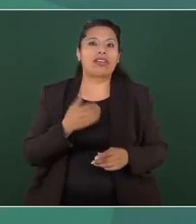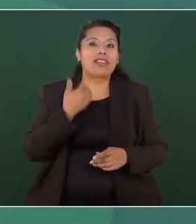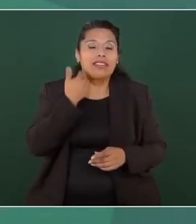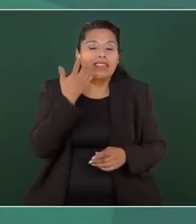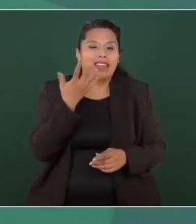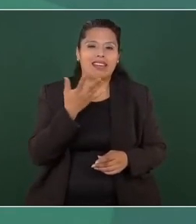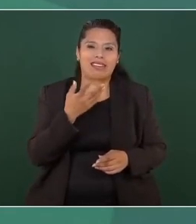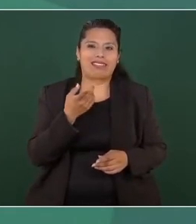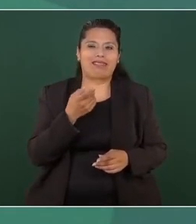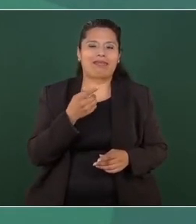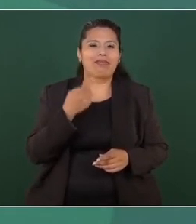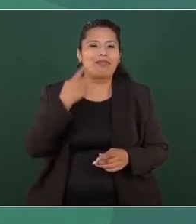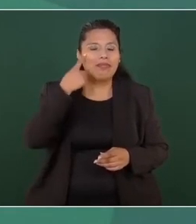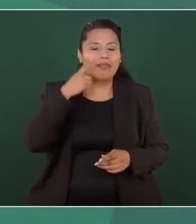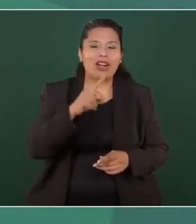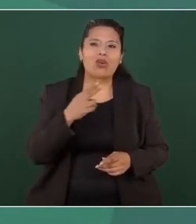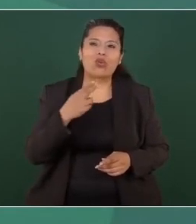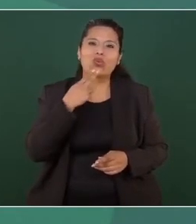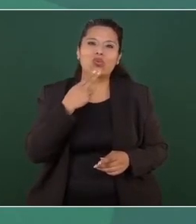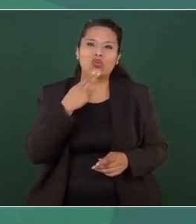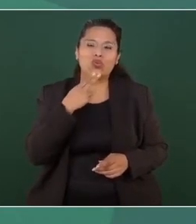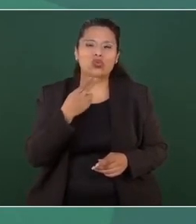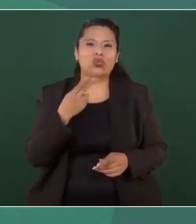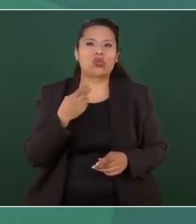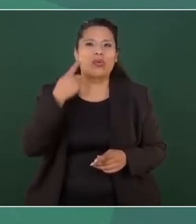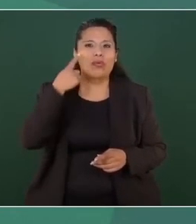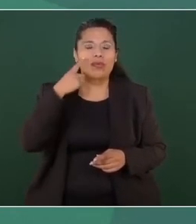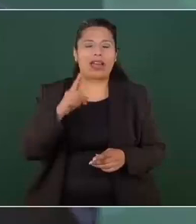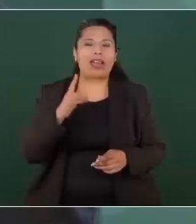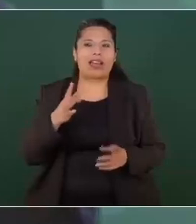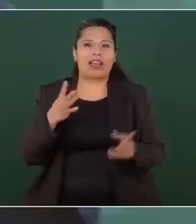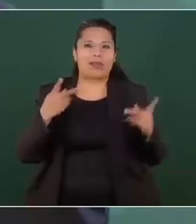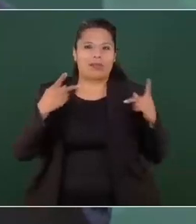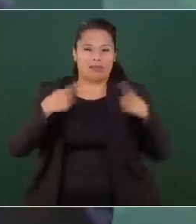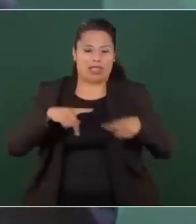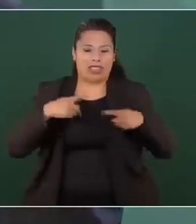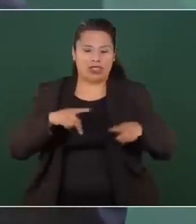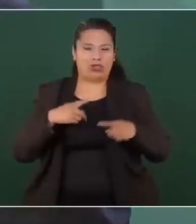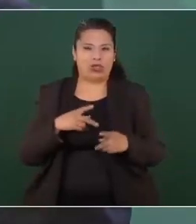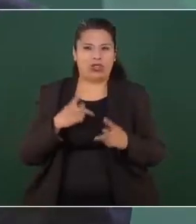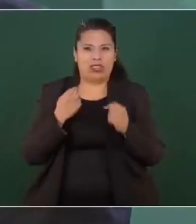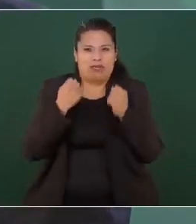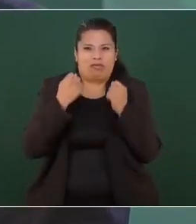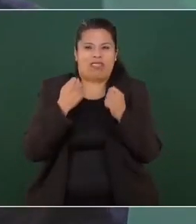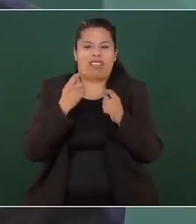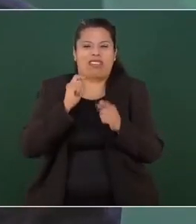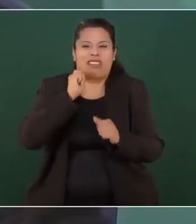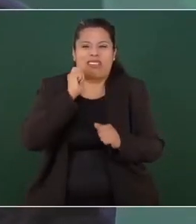violadores tenaces de los derechos humanos,